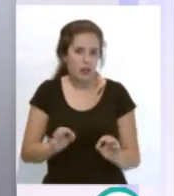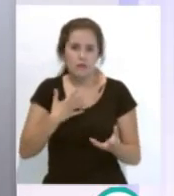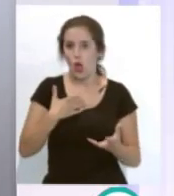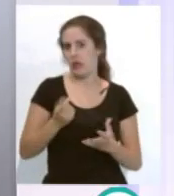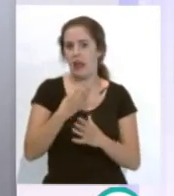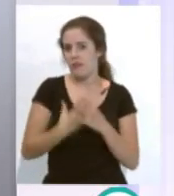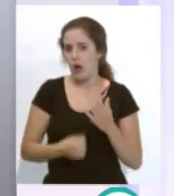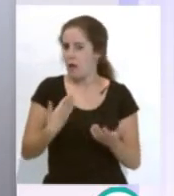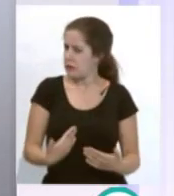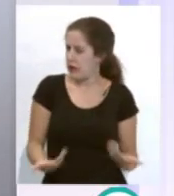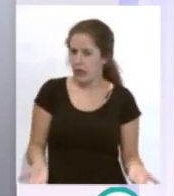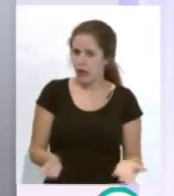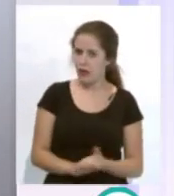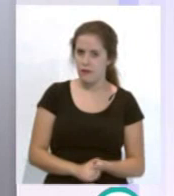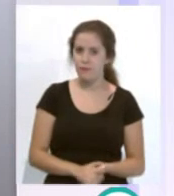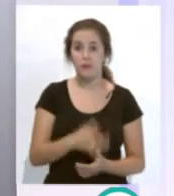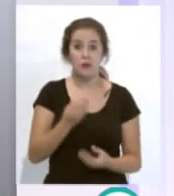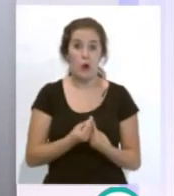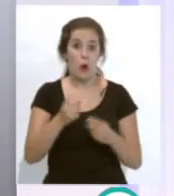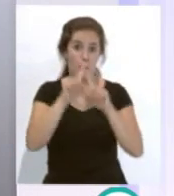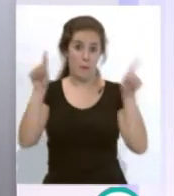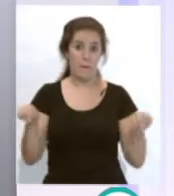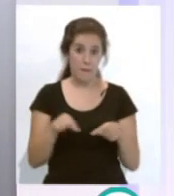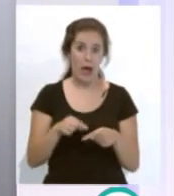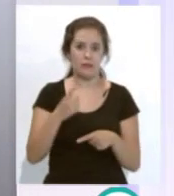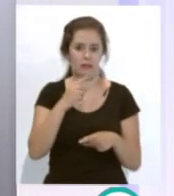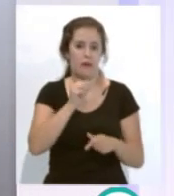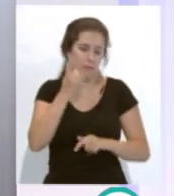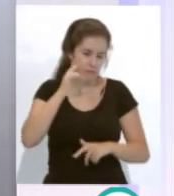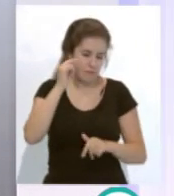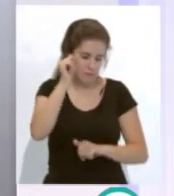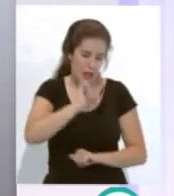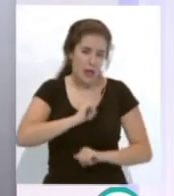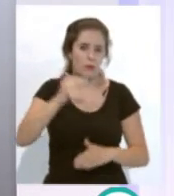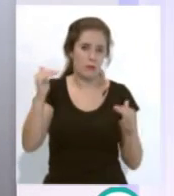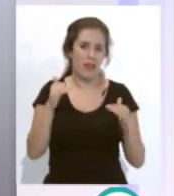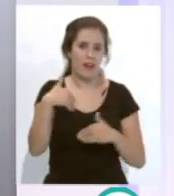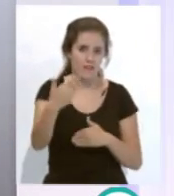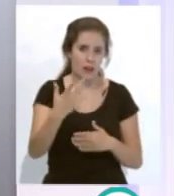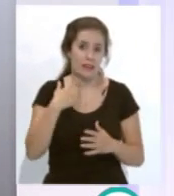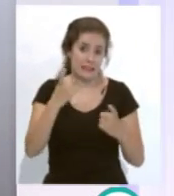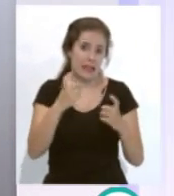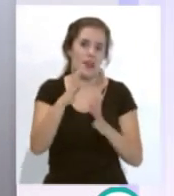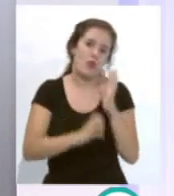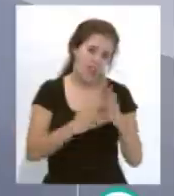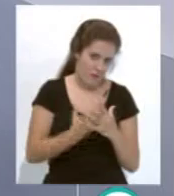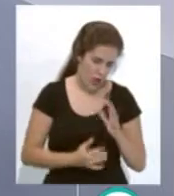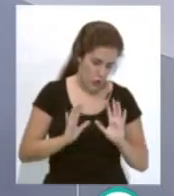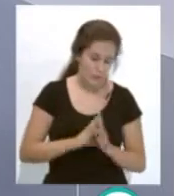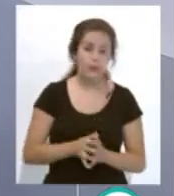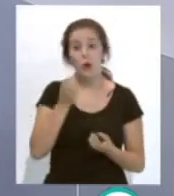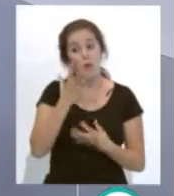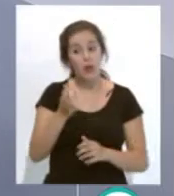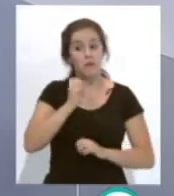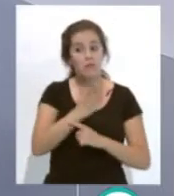equivocar, y que no pasa nada. Con el VAR, si lo hay la temporada que viene, esperemos que sí, se reducirá algo, eso. Bueno, la